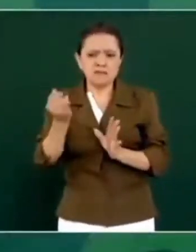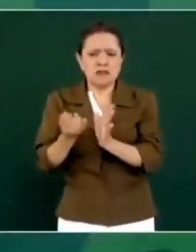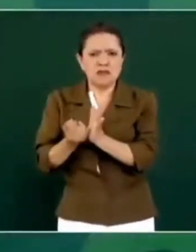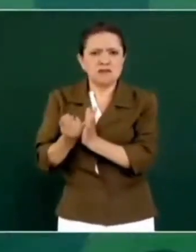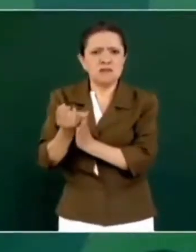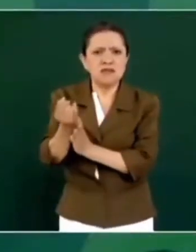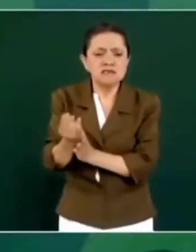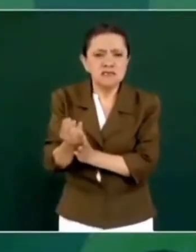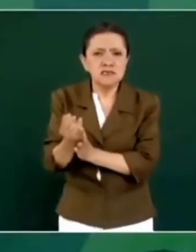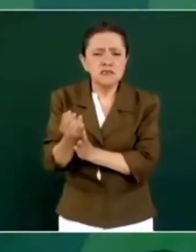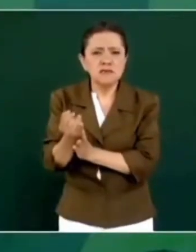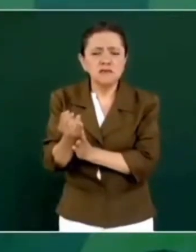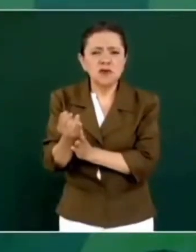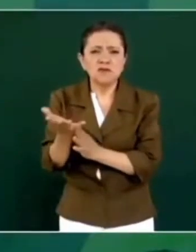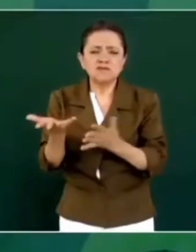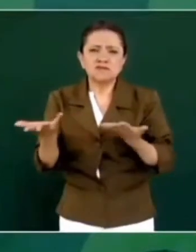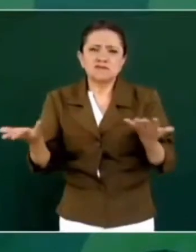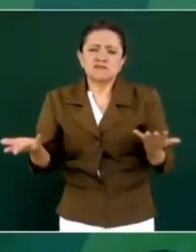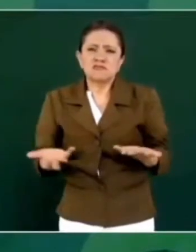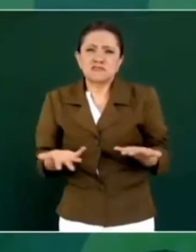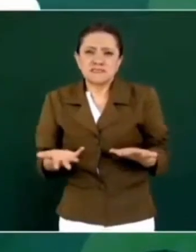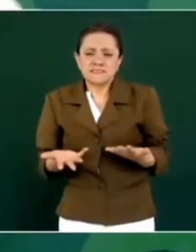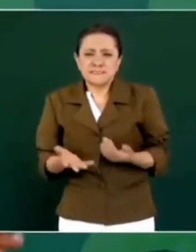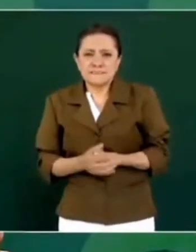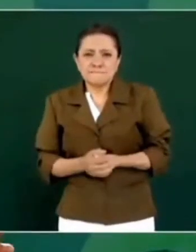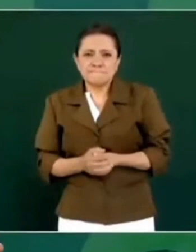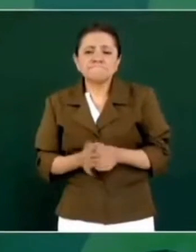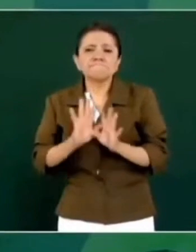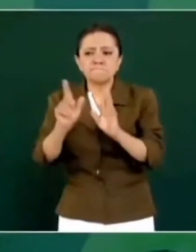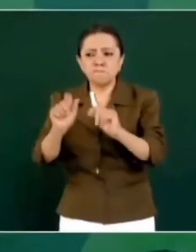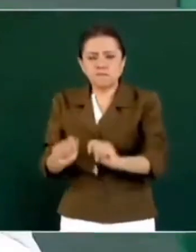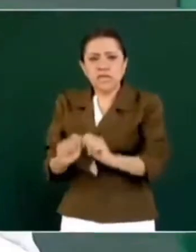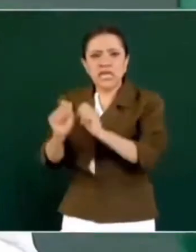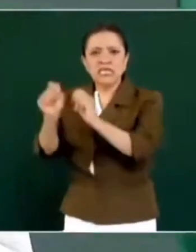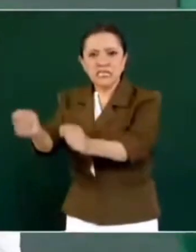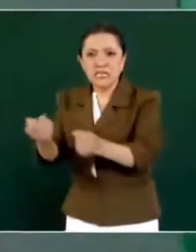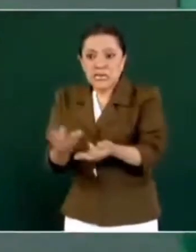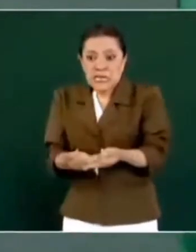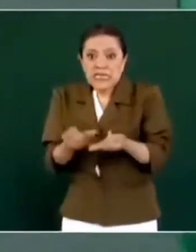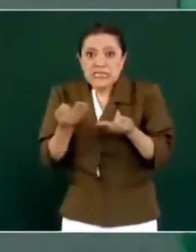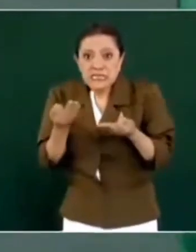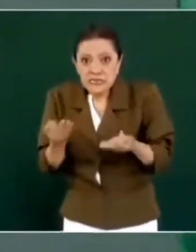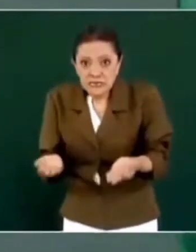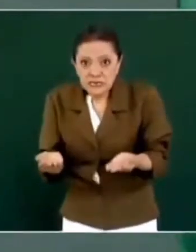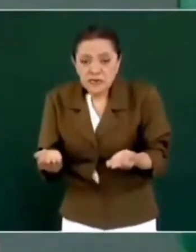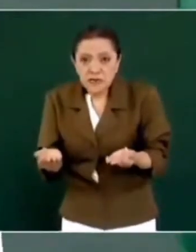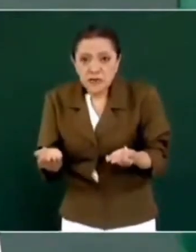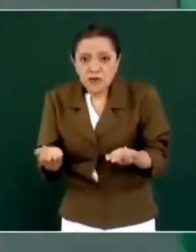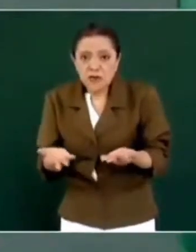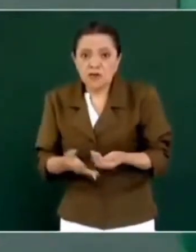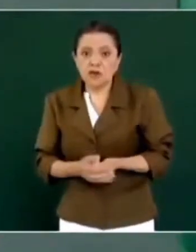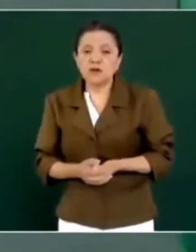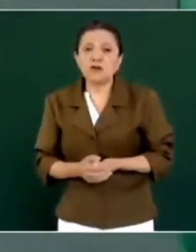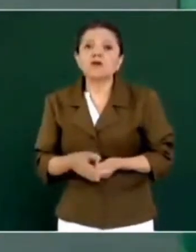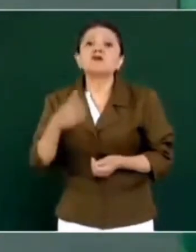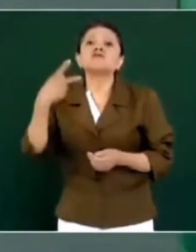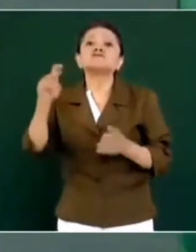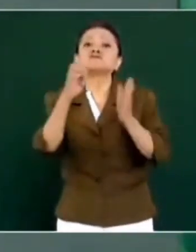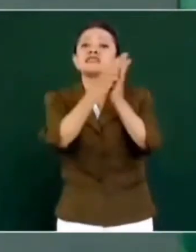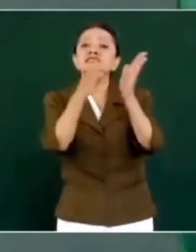de entregarles sus terrenos, sus